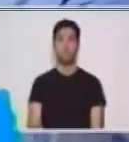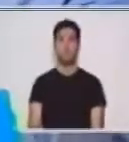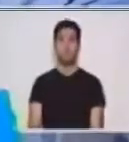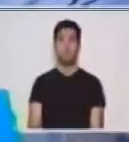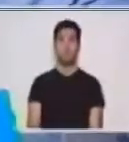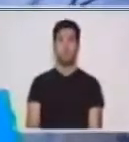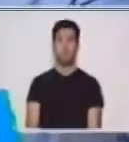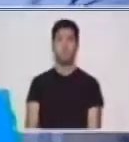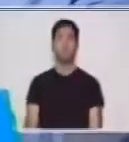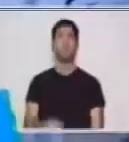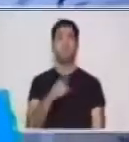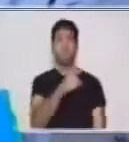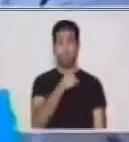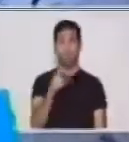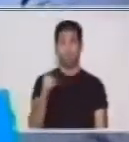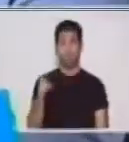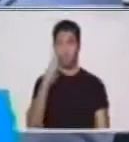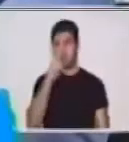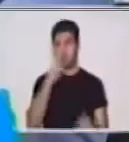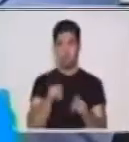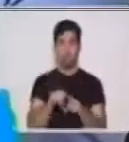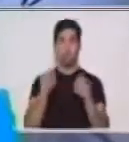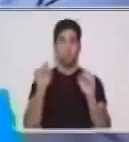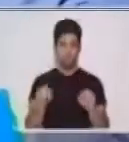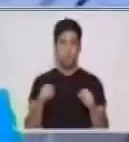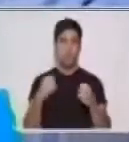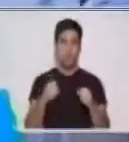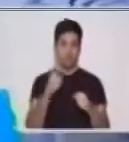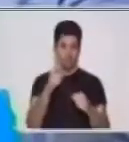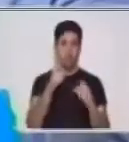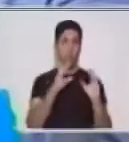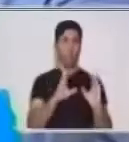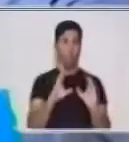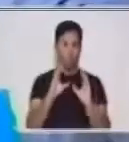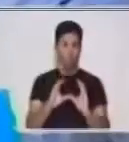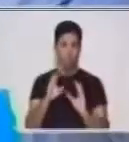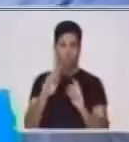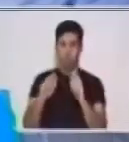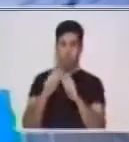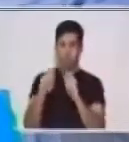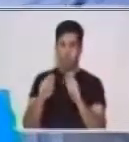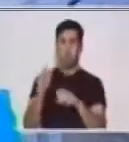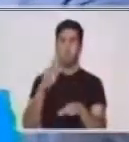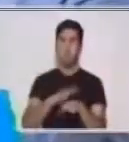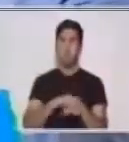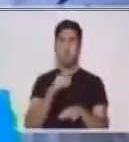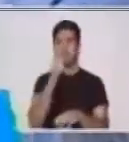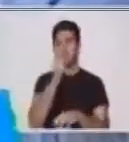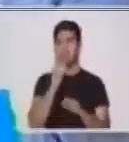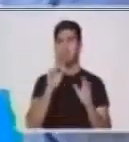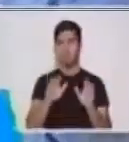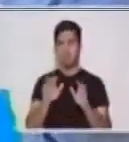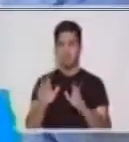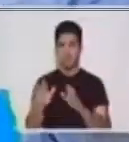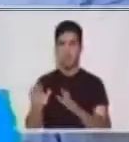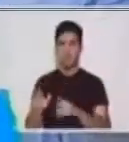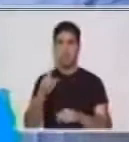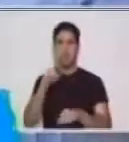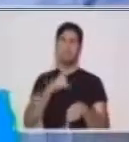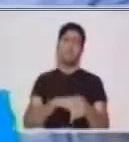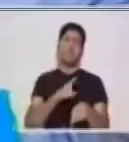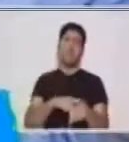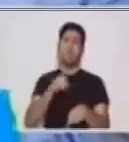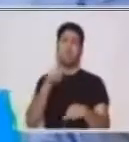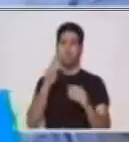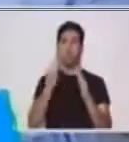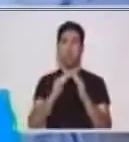Ustedes lo pueden hacer con muchísimo más cuidado, con un poquito más de paciencia, ya que podemos pedirle el apoyo